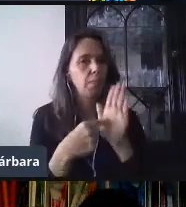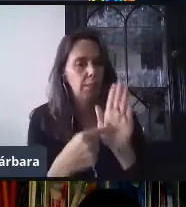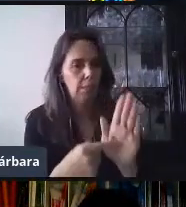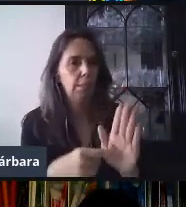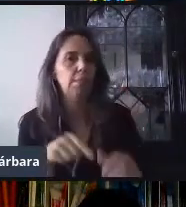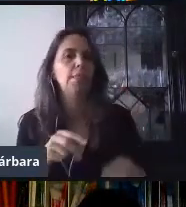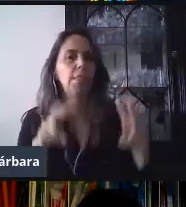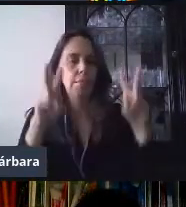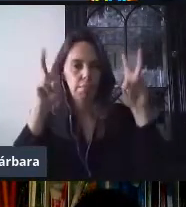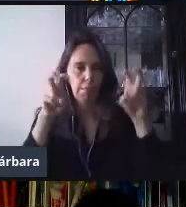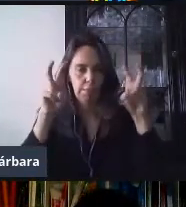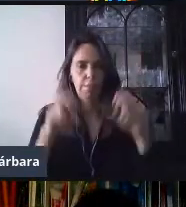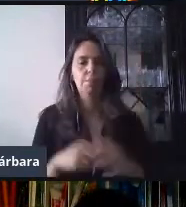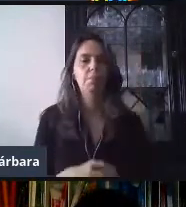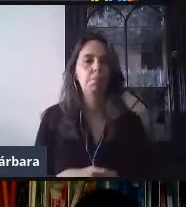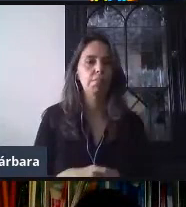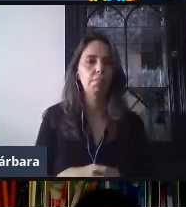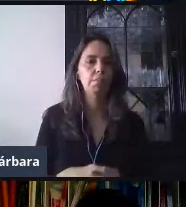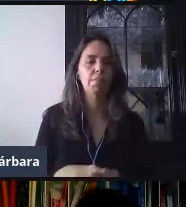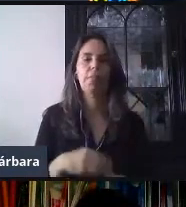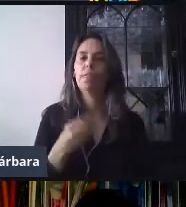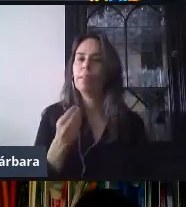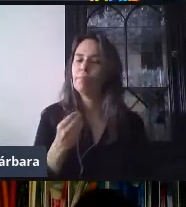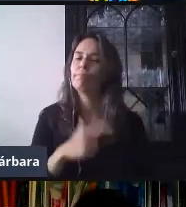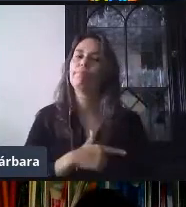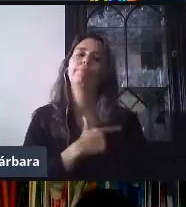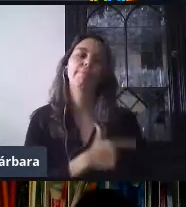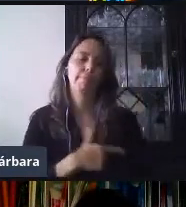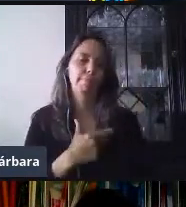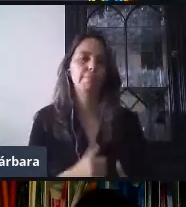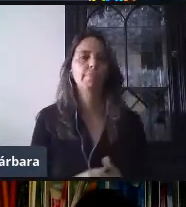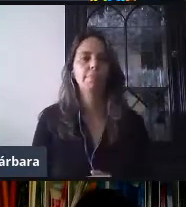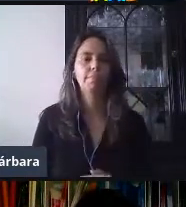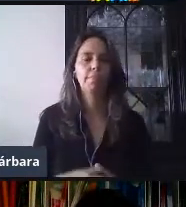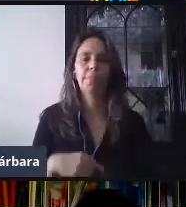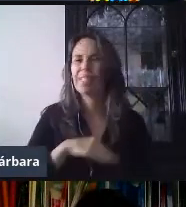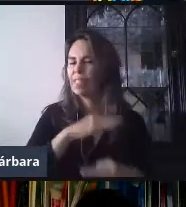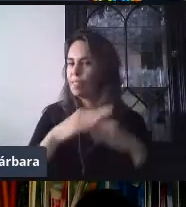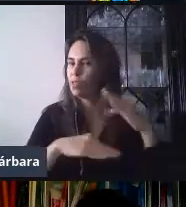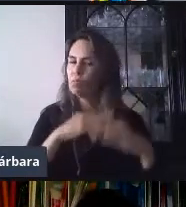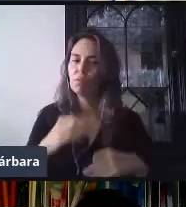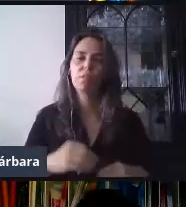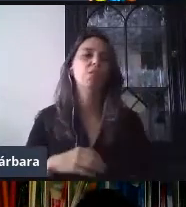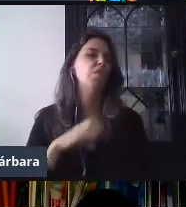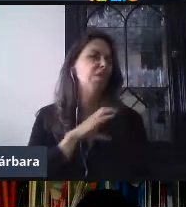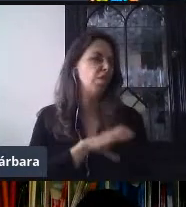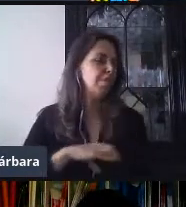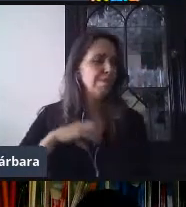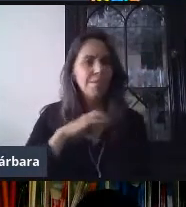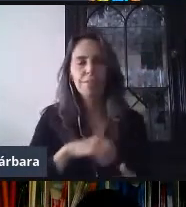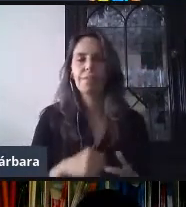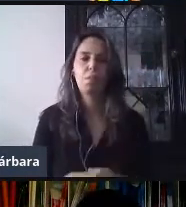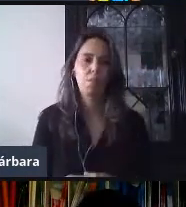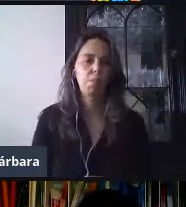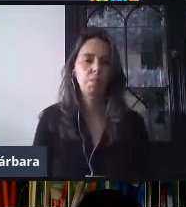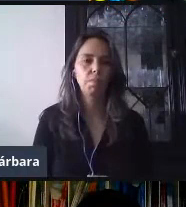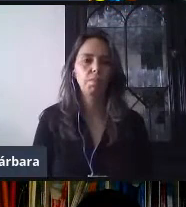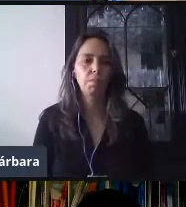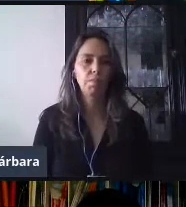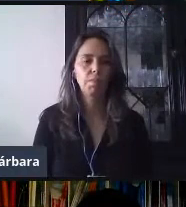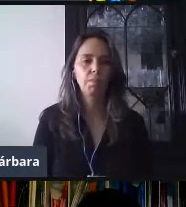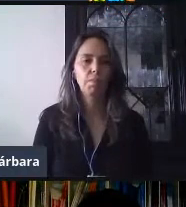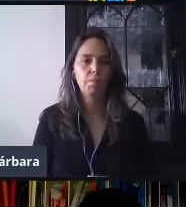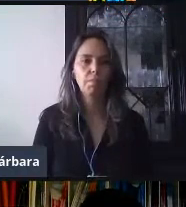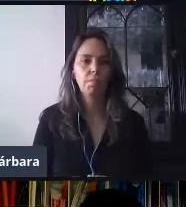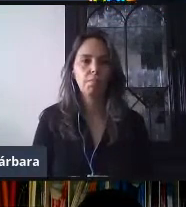tenemos preparado para ellos. Muchísimas gracias. Pues, yo también. Estamos muy contentos, Israel. Estamos muy, muy contentos de estar aquí. Y, bueno,